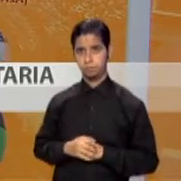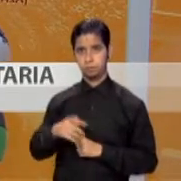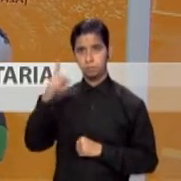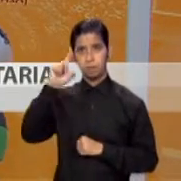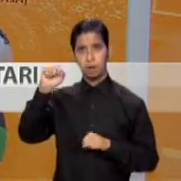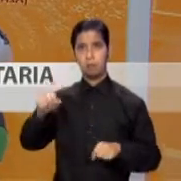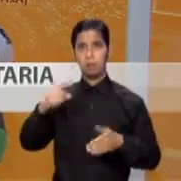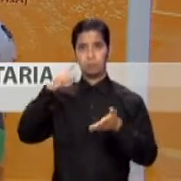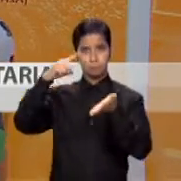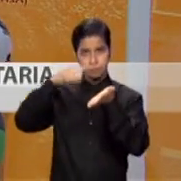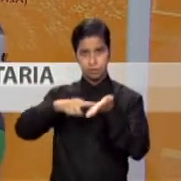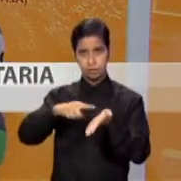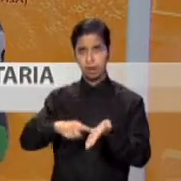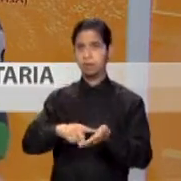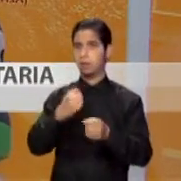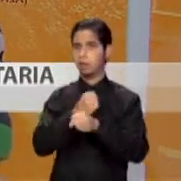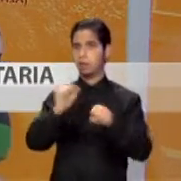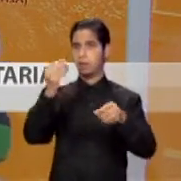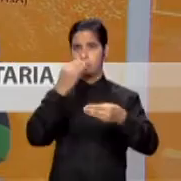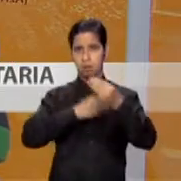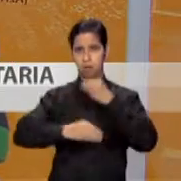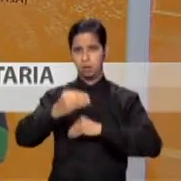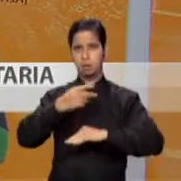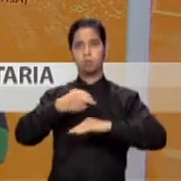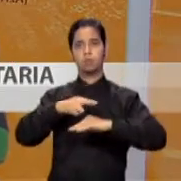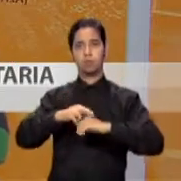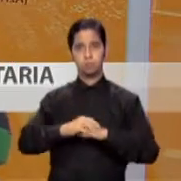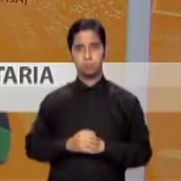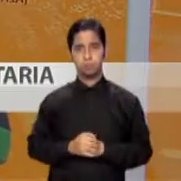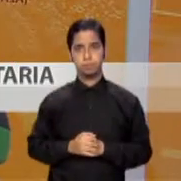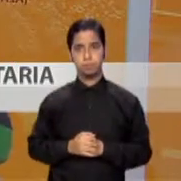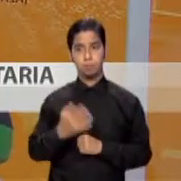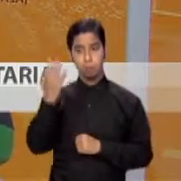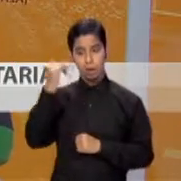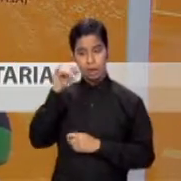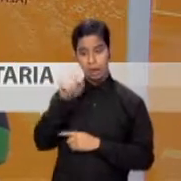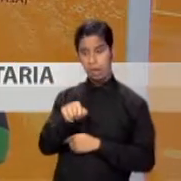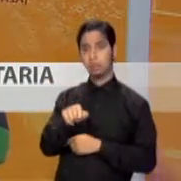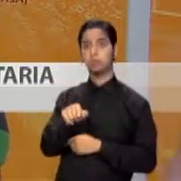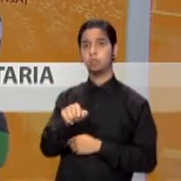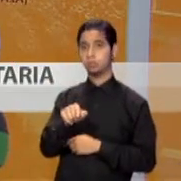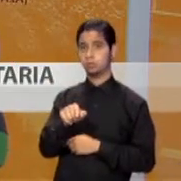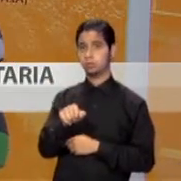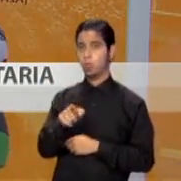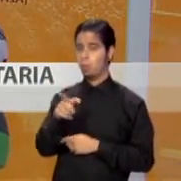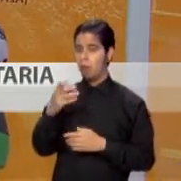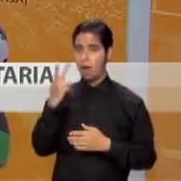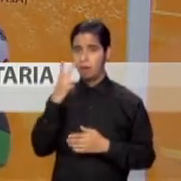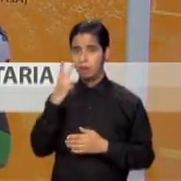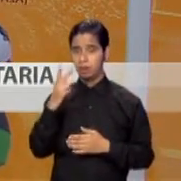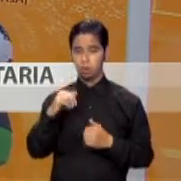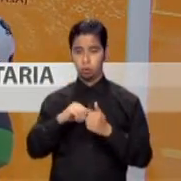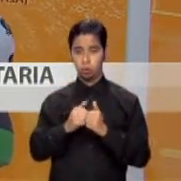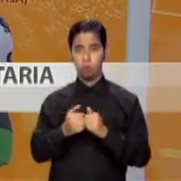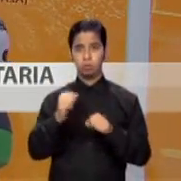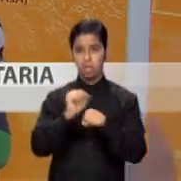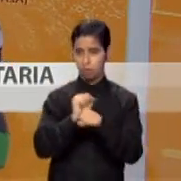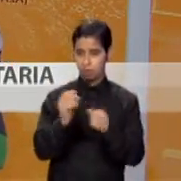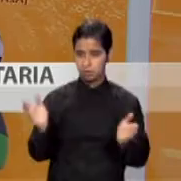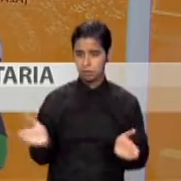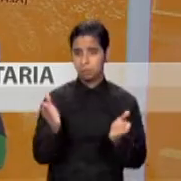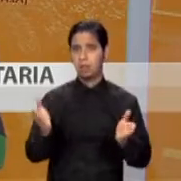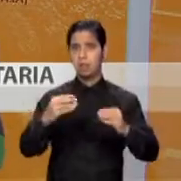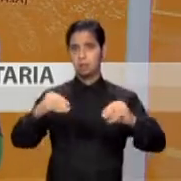seguridad alimentaria en el país porque eso es lo que nos va a permitir medir cuán efectivos son todos esos esfuerzos que se están haciendo para